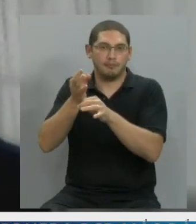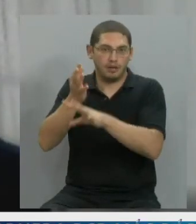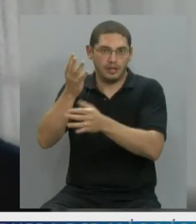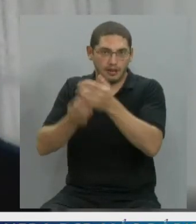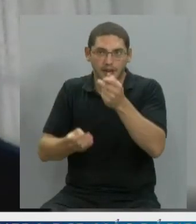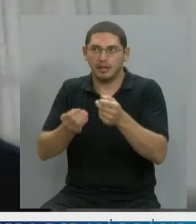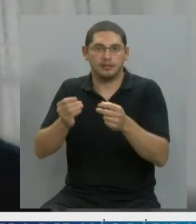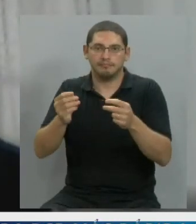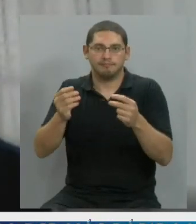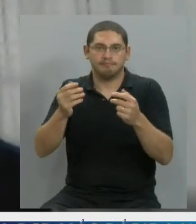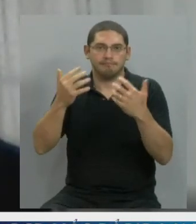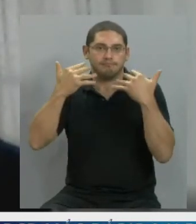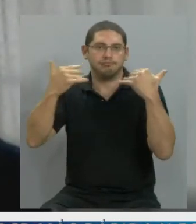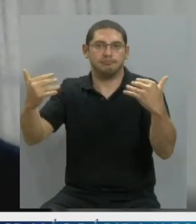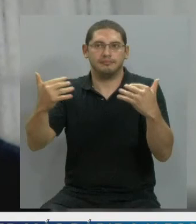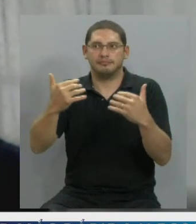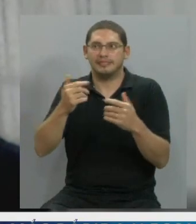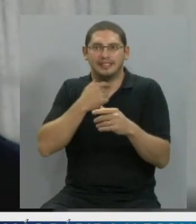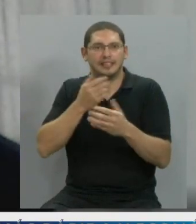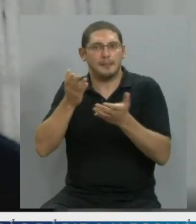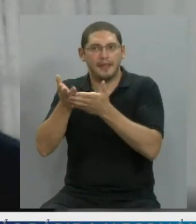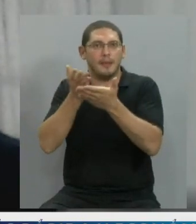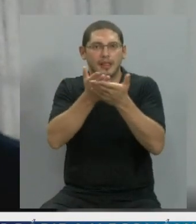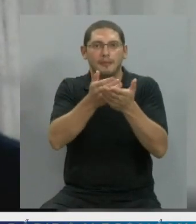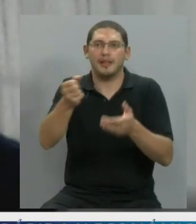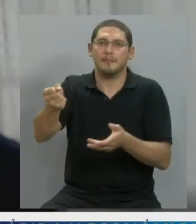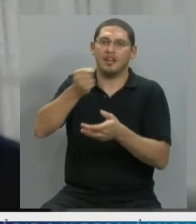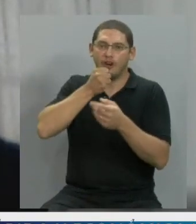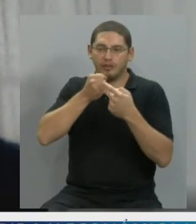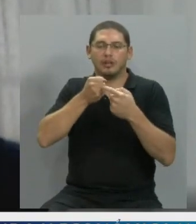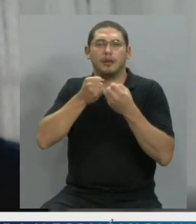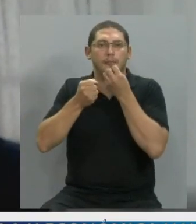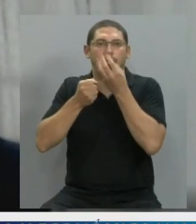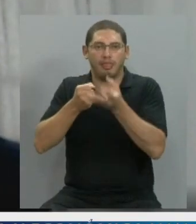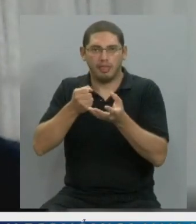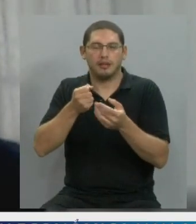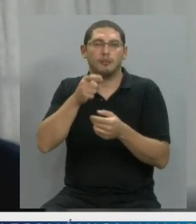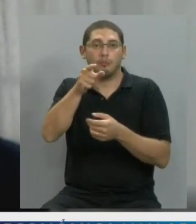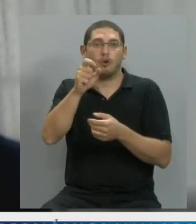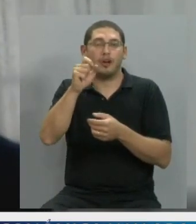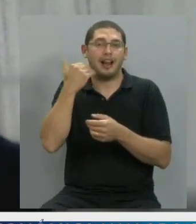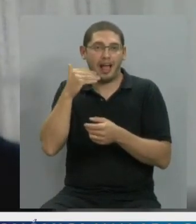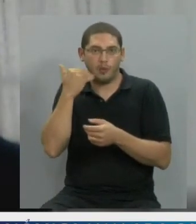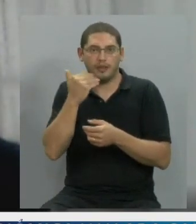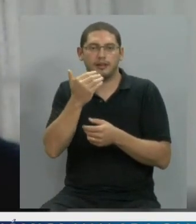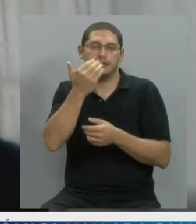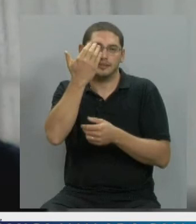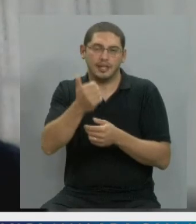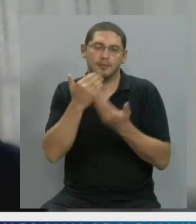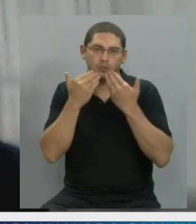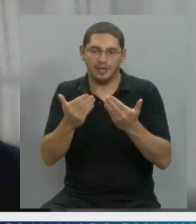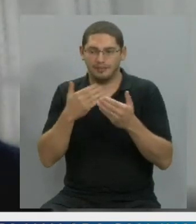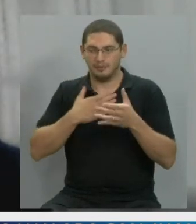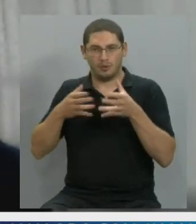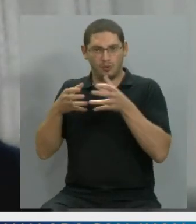un canal o en un... que nos den micrófono. Así que te agradezco, Claudia, de todo corazón, en nombre de toda la agrupación,